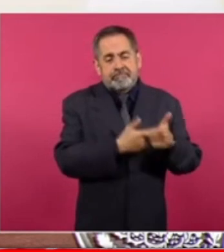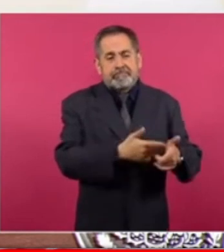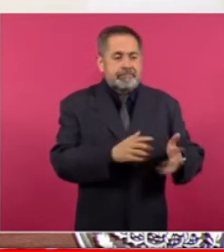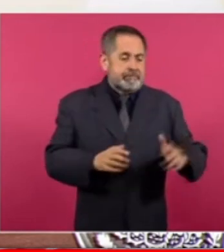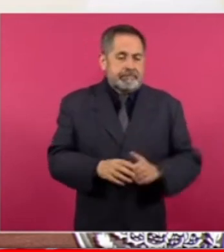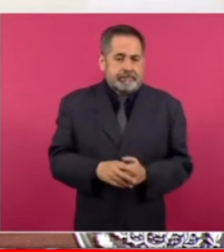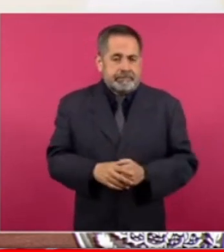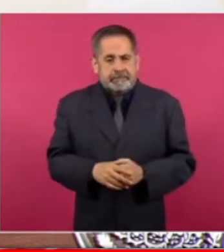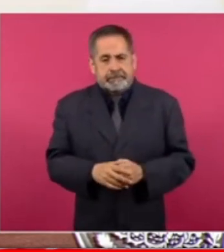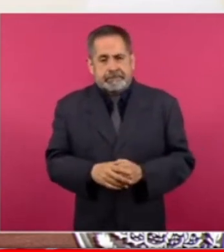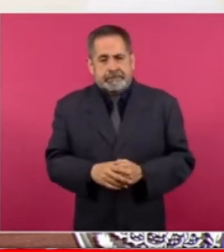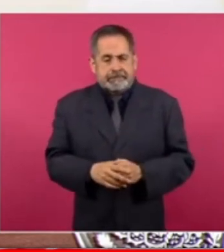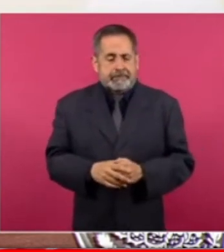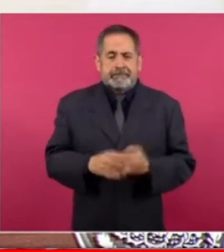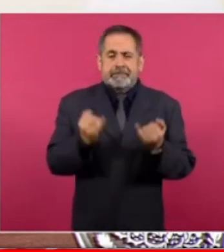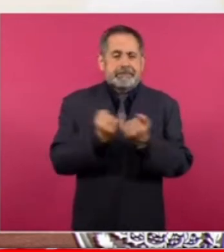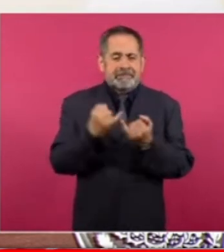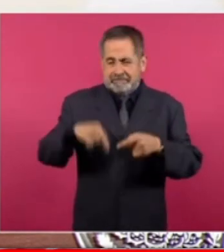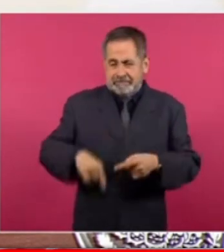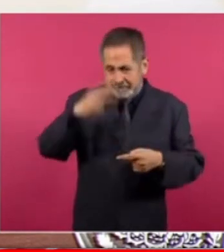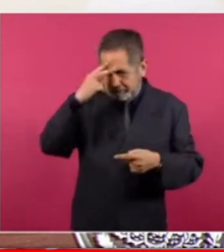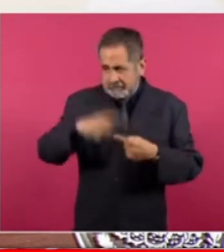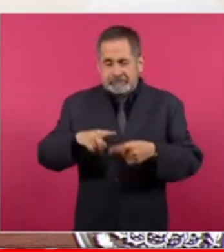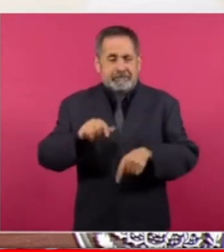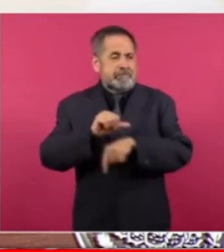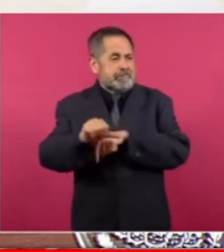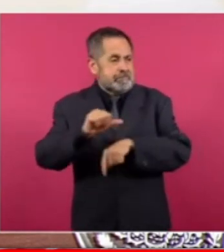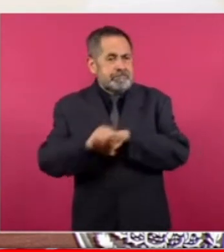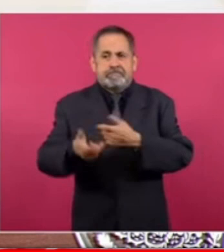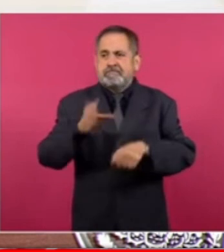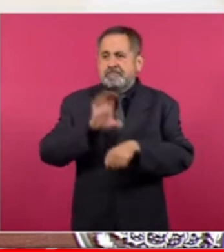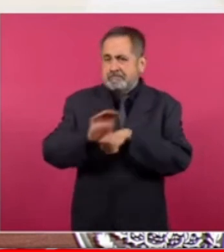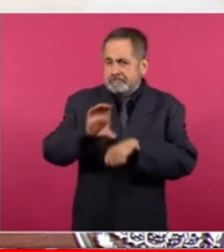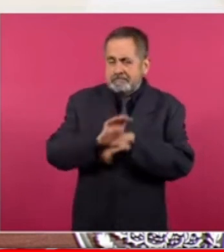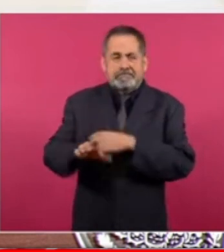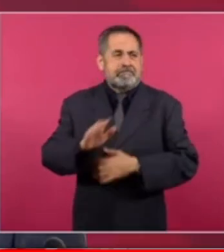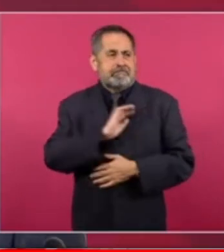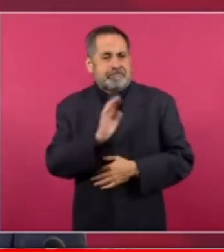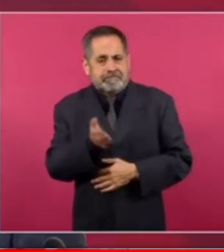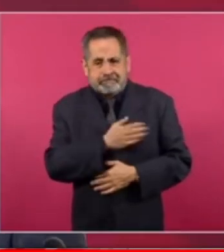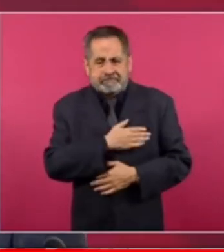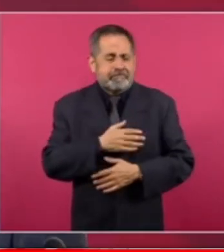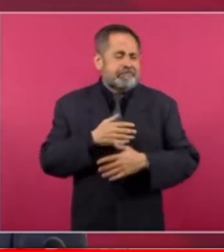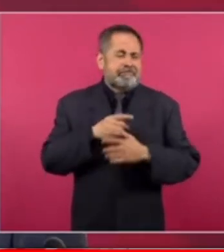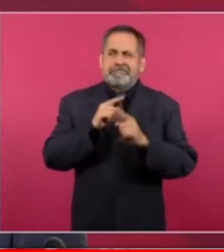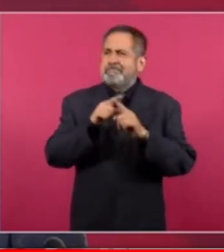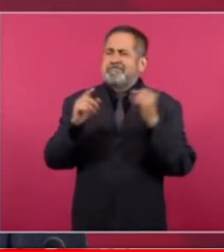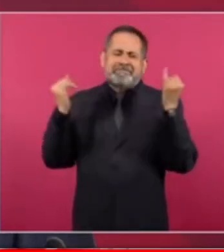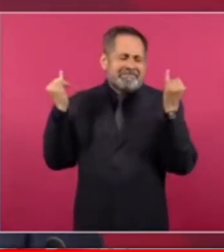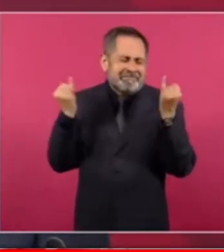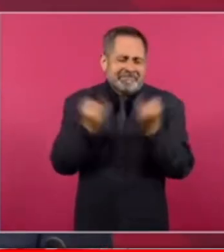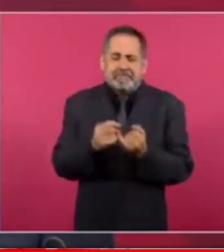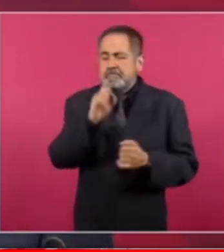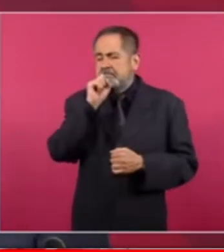México que en Argentina que en Colombia que en España que en